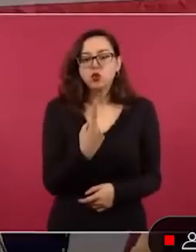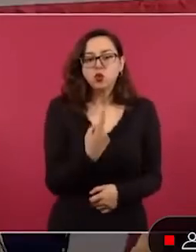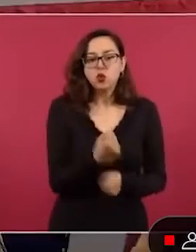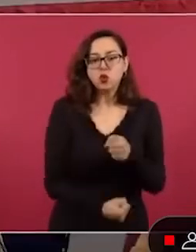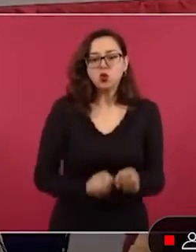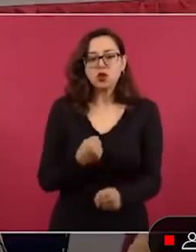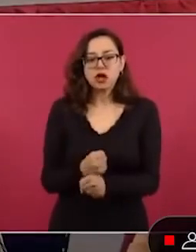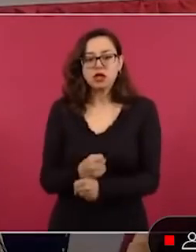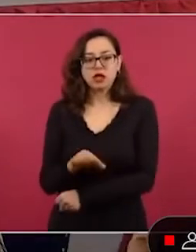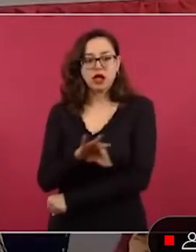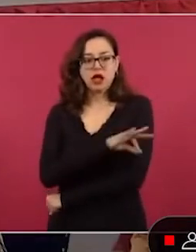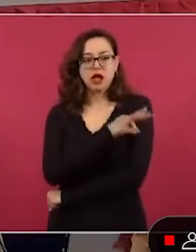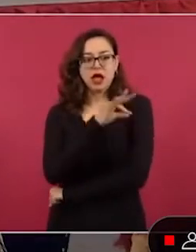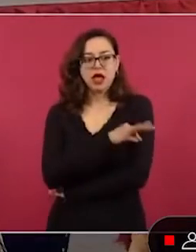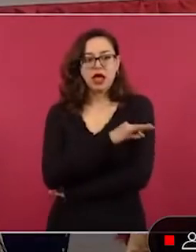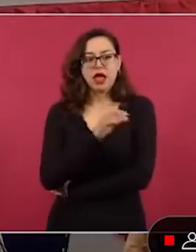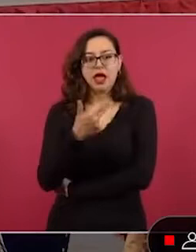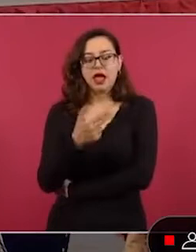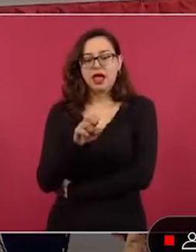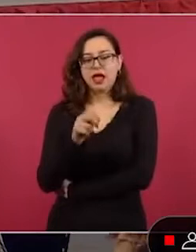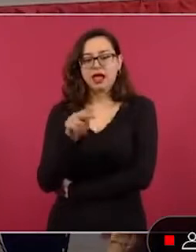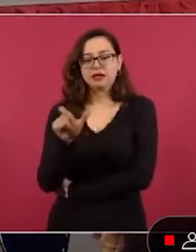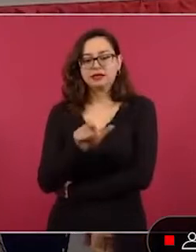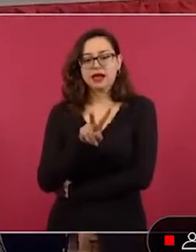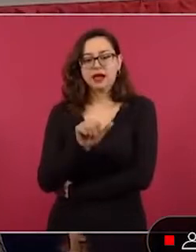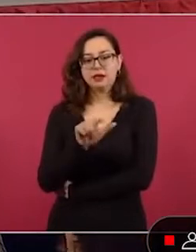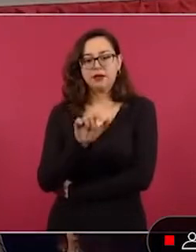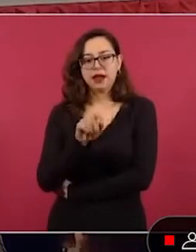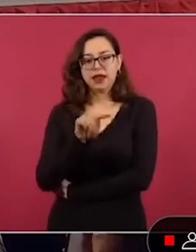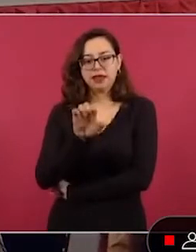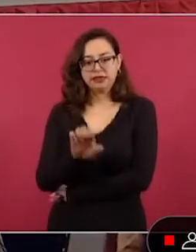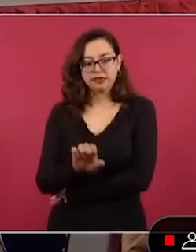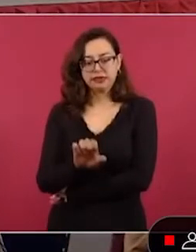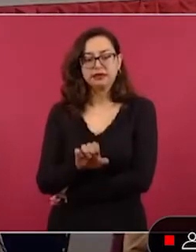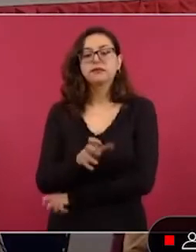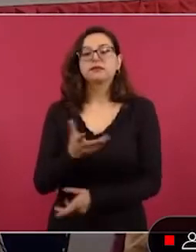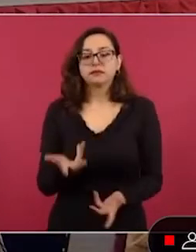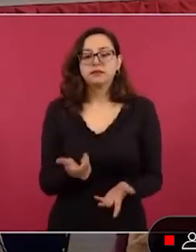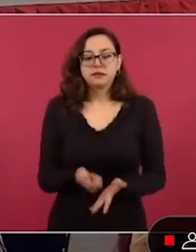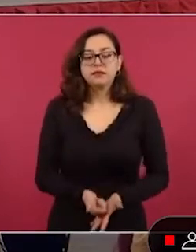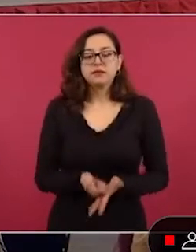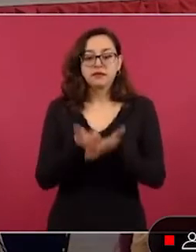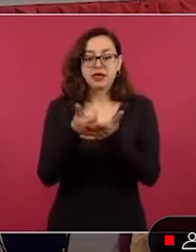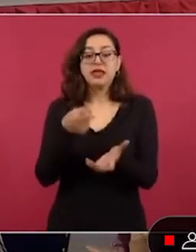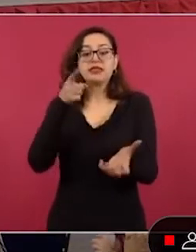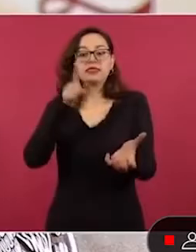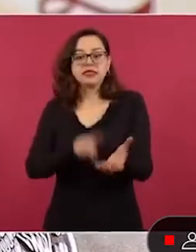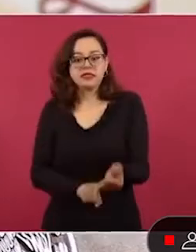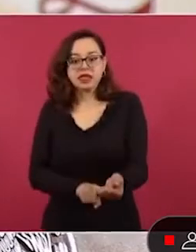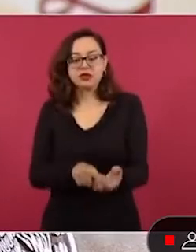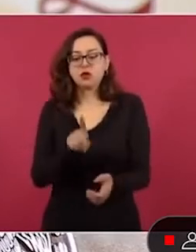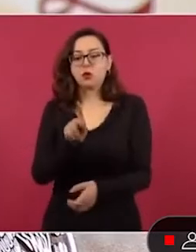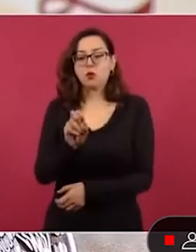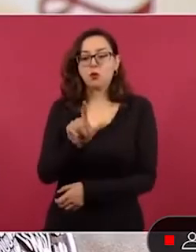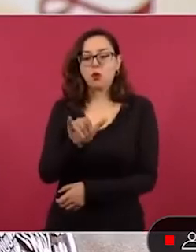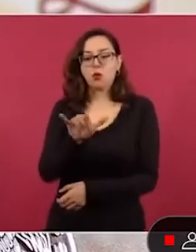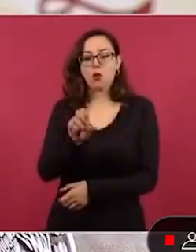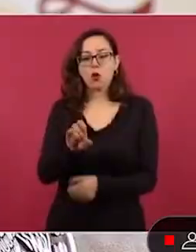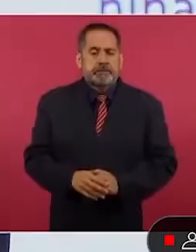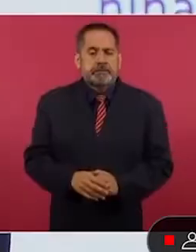vacuna exavalente y quiero comentar que esta nos interesa en particular porque contiene la vacuna contra la polio.